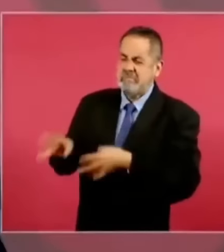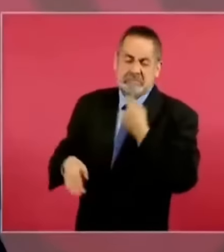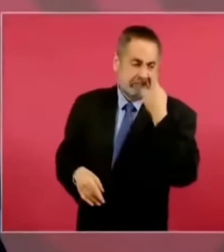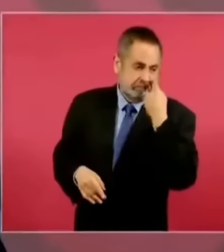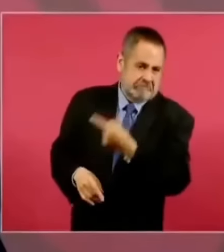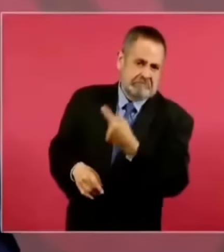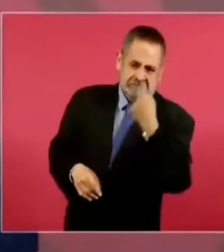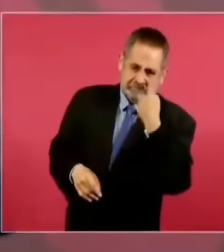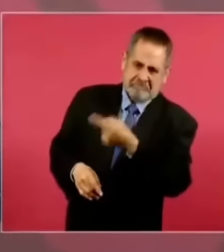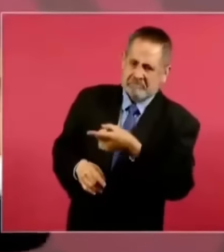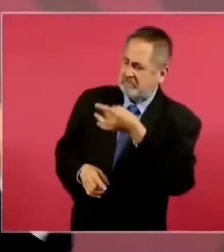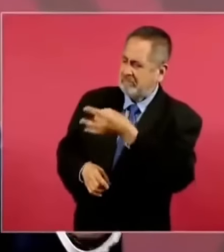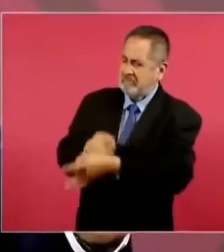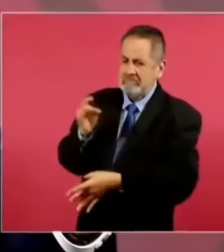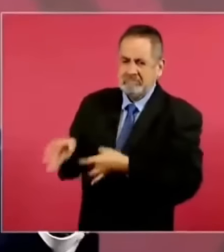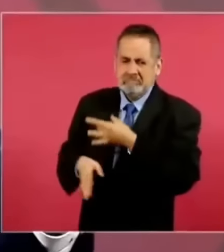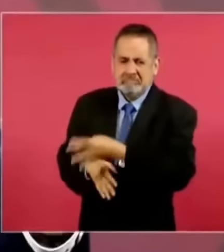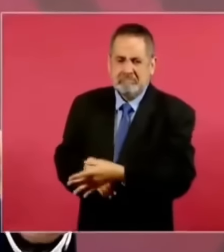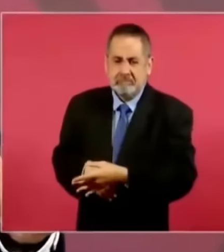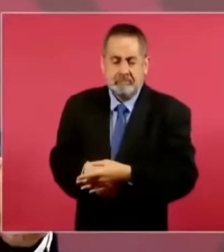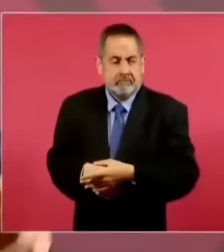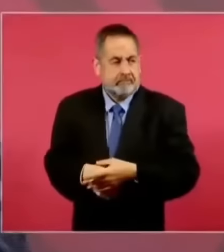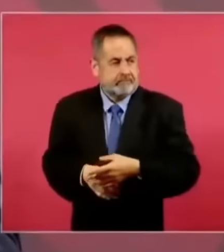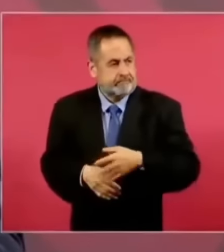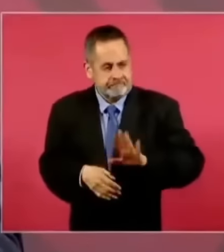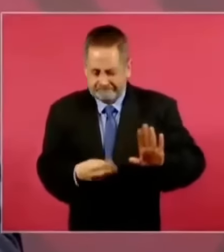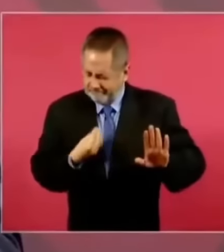pero aquí estamos.